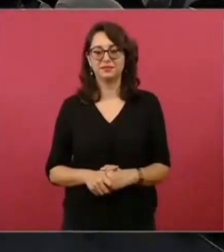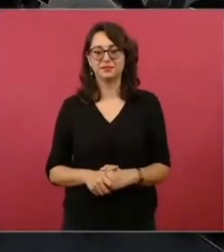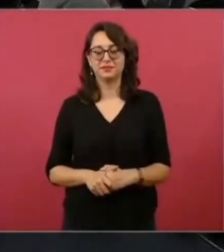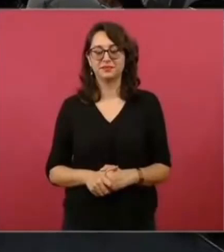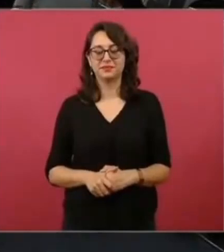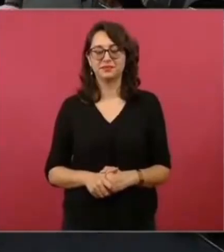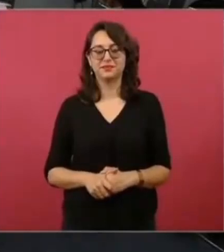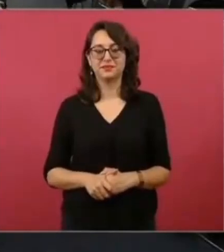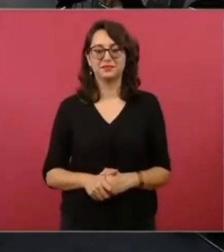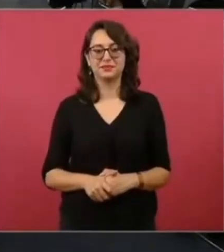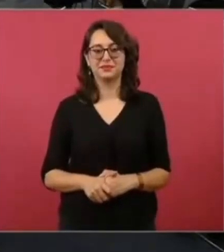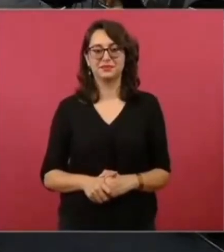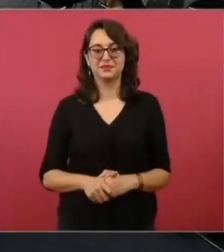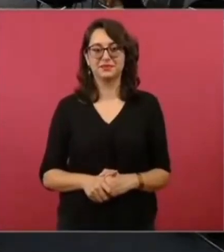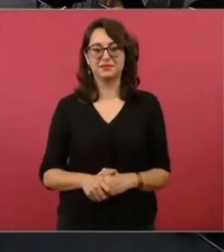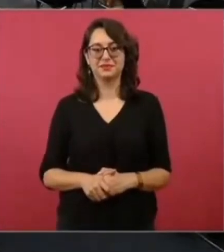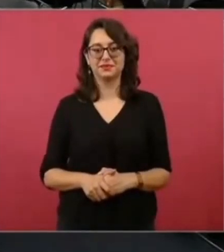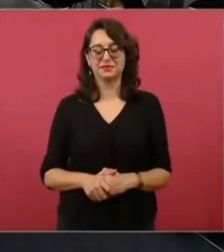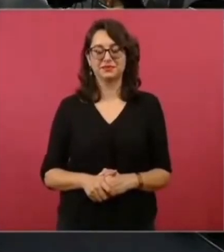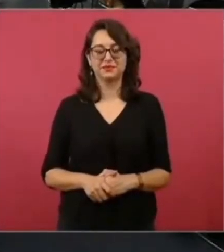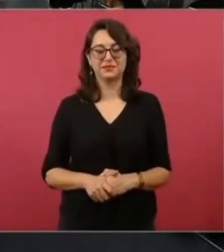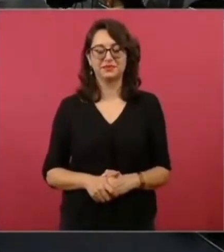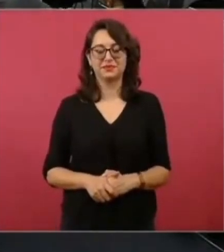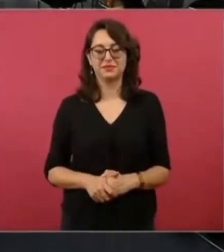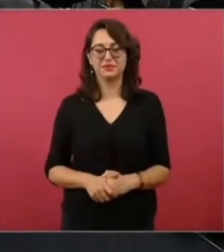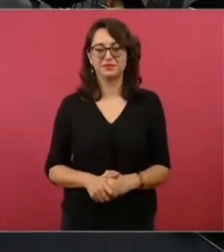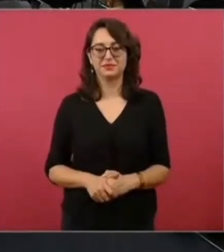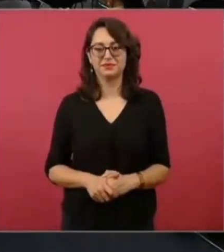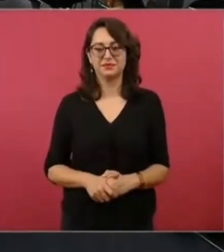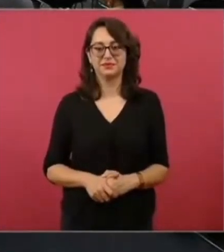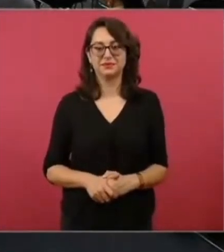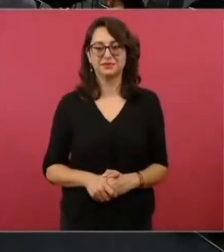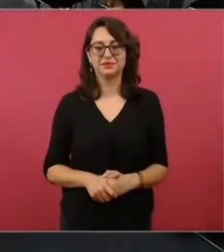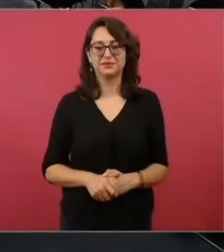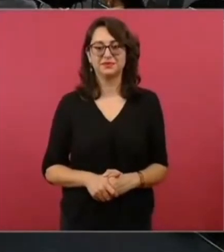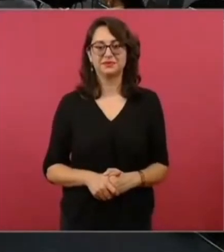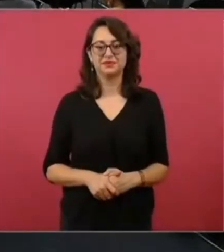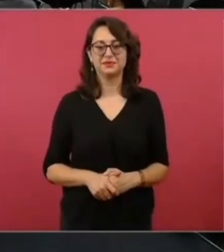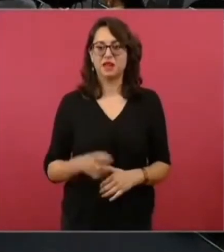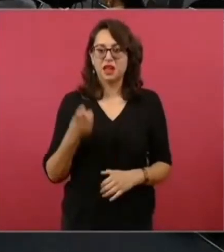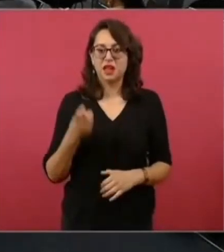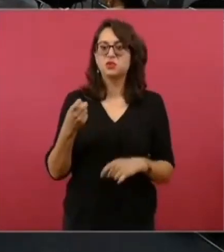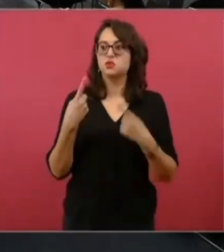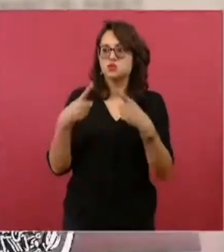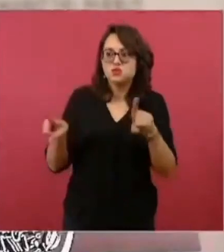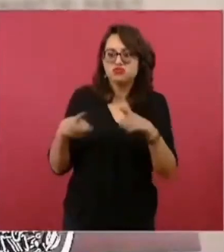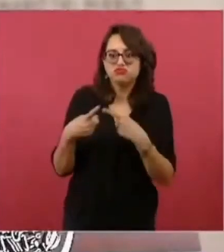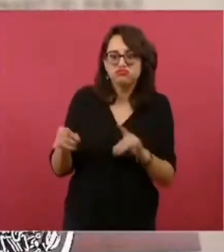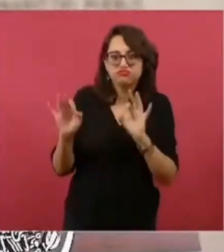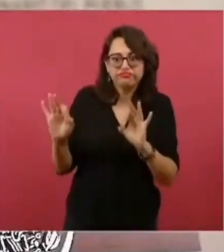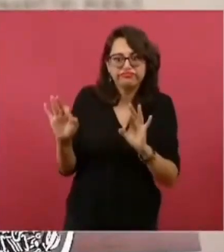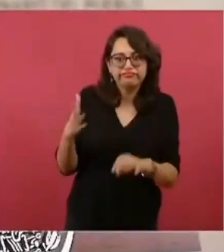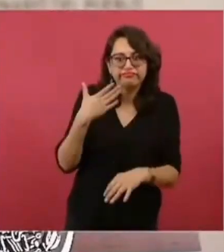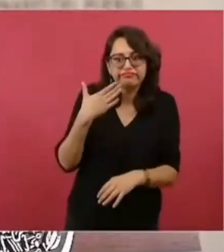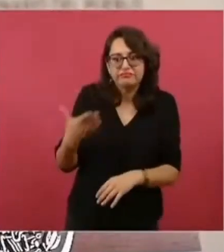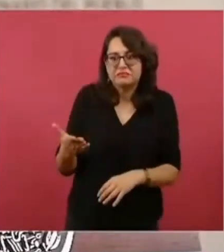¿y por qué no esa música?